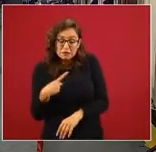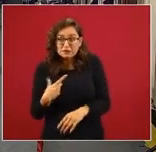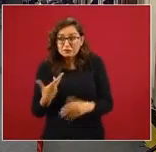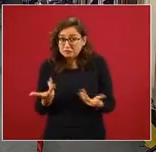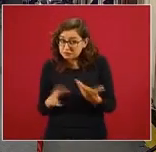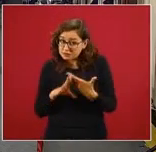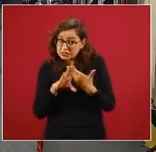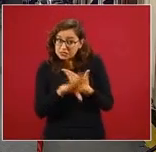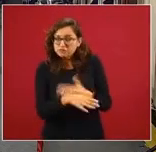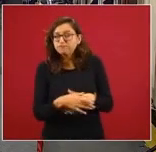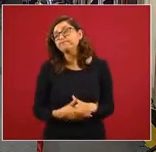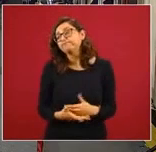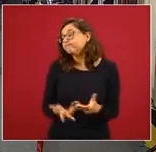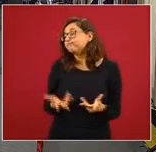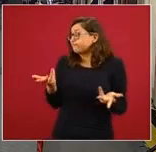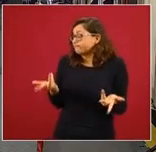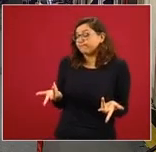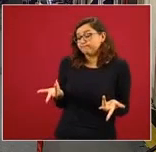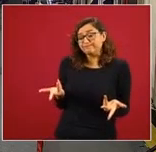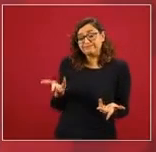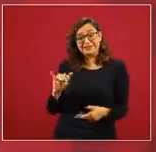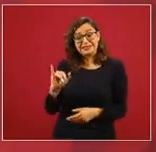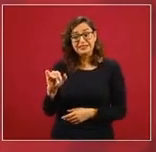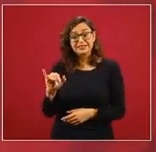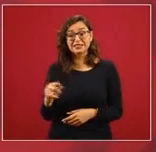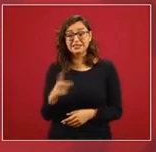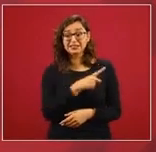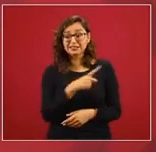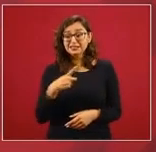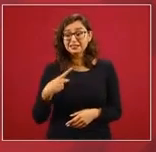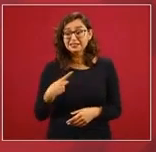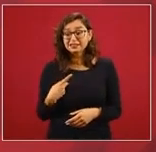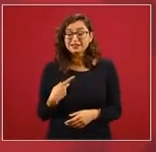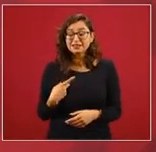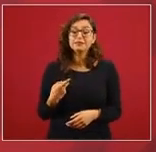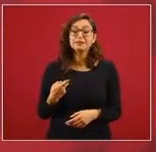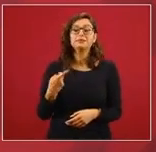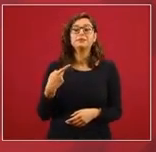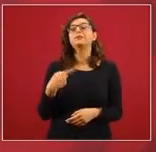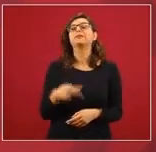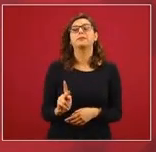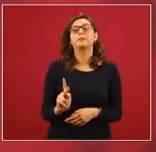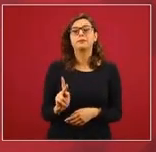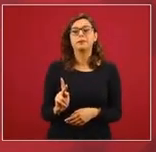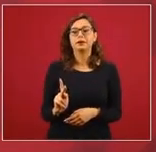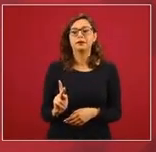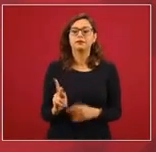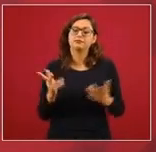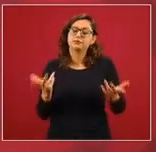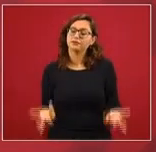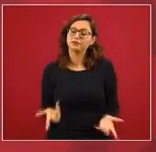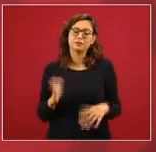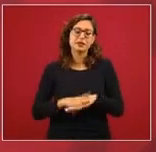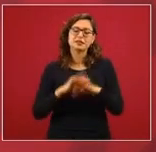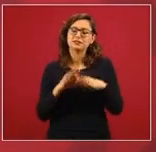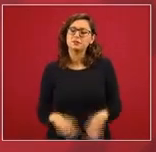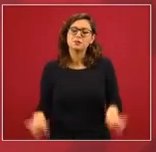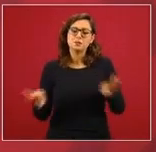actuar con rectitud,